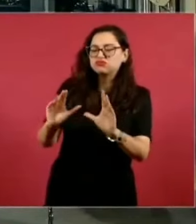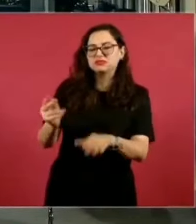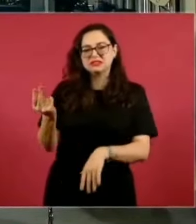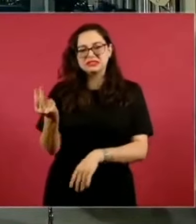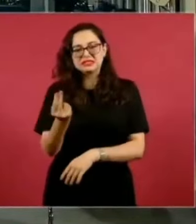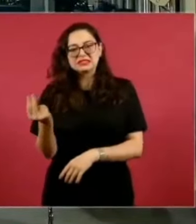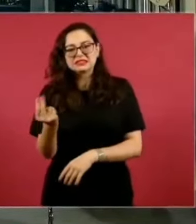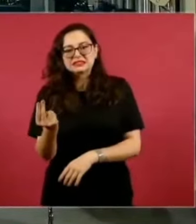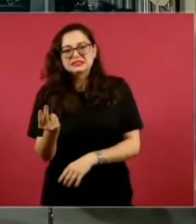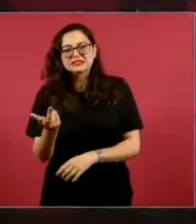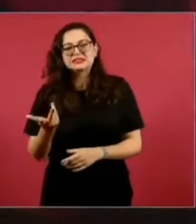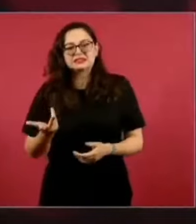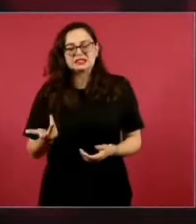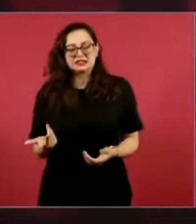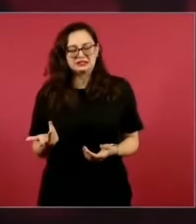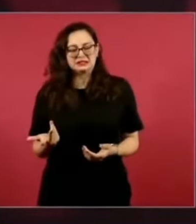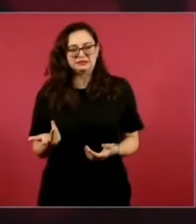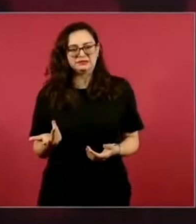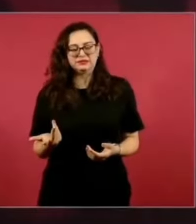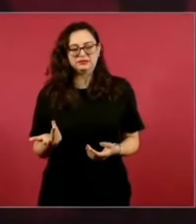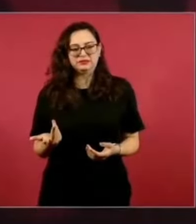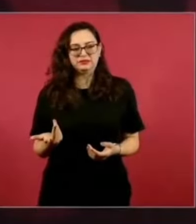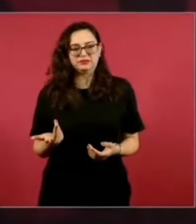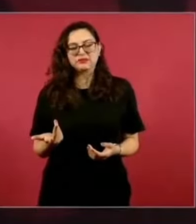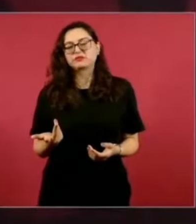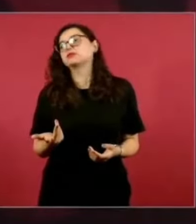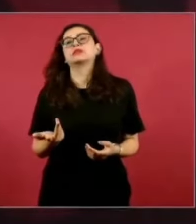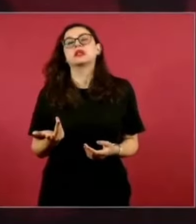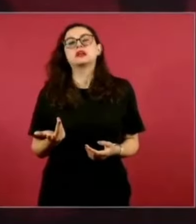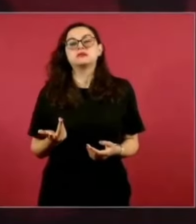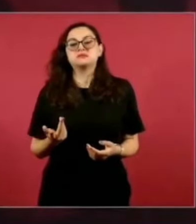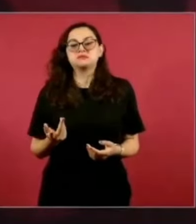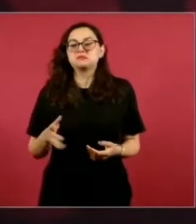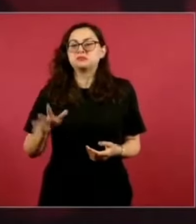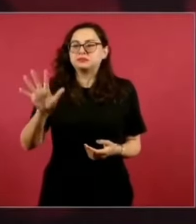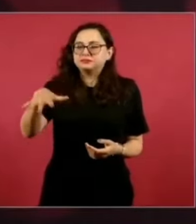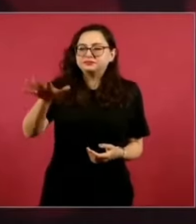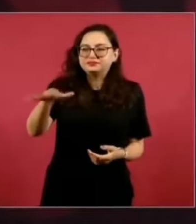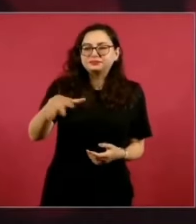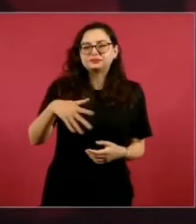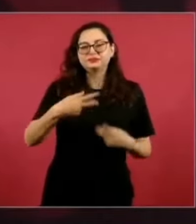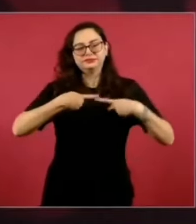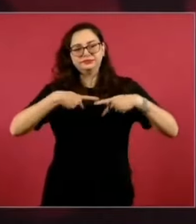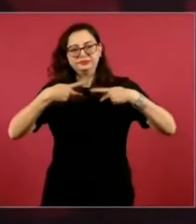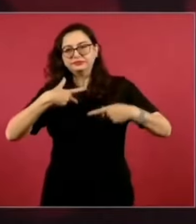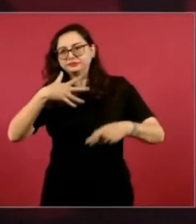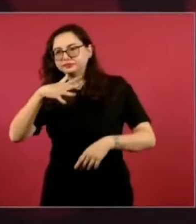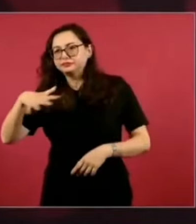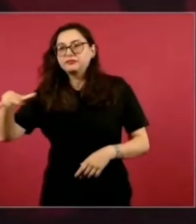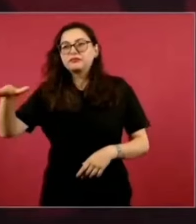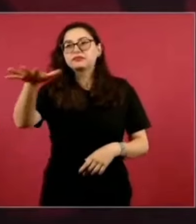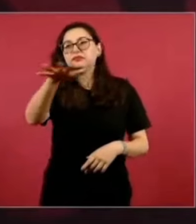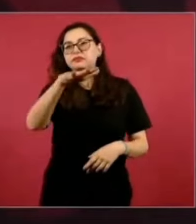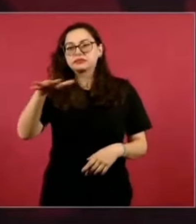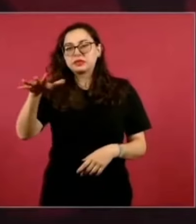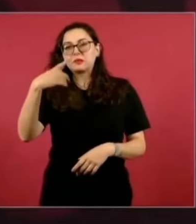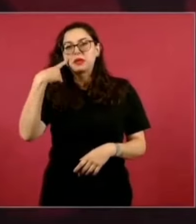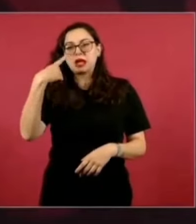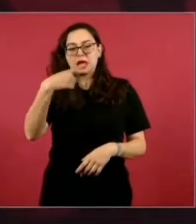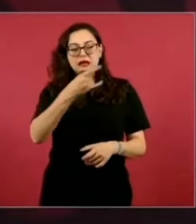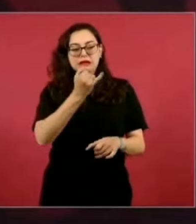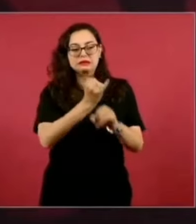sino explicar cómo funcionan las redes sociales, cómo automatizan